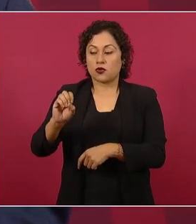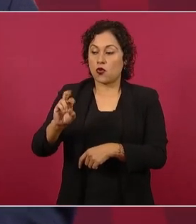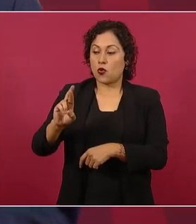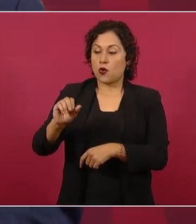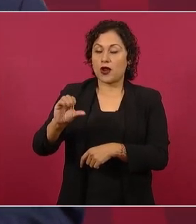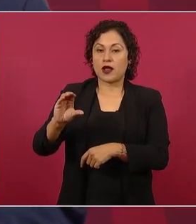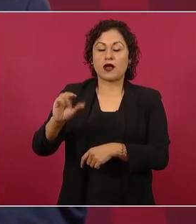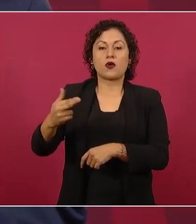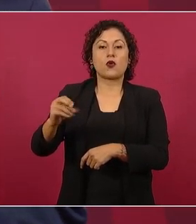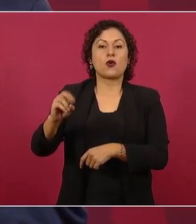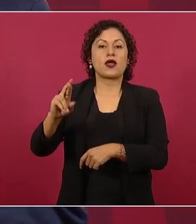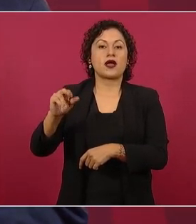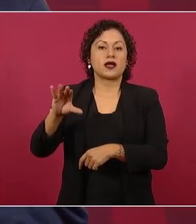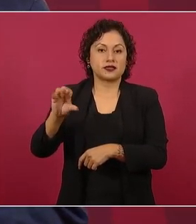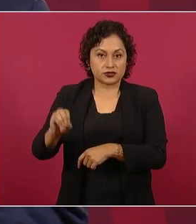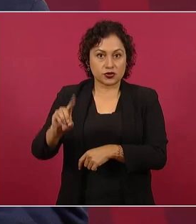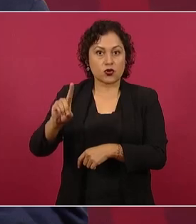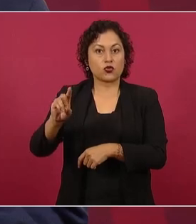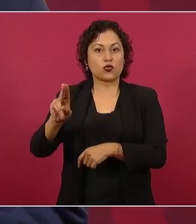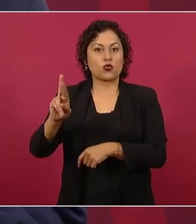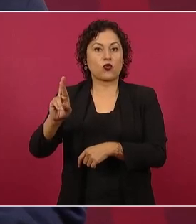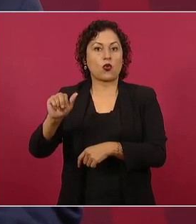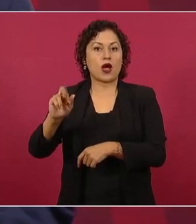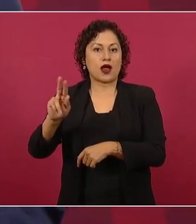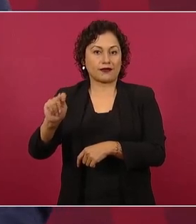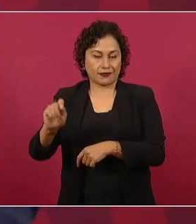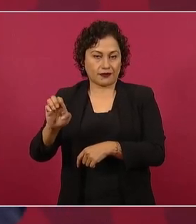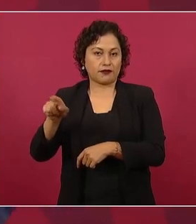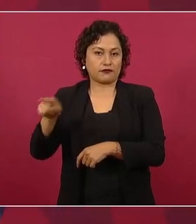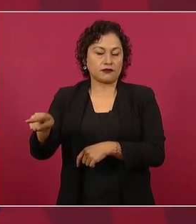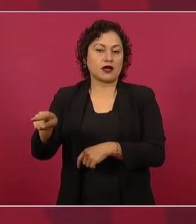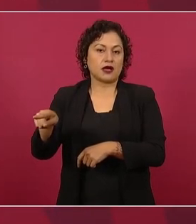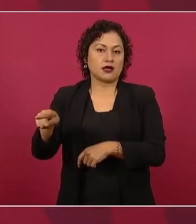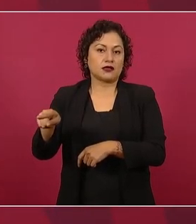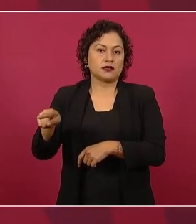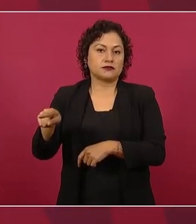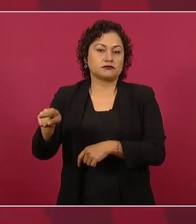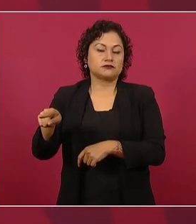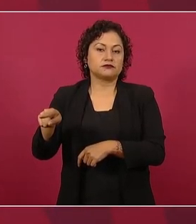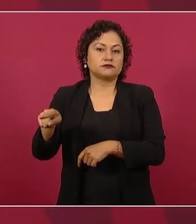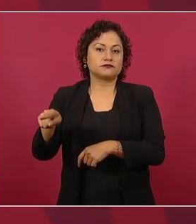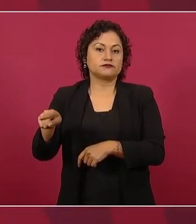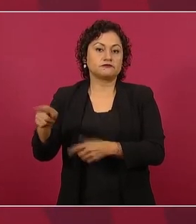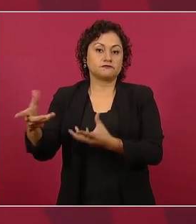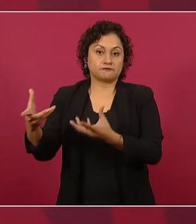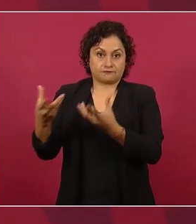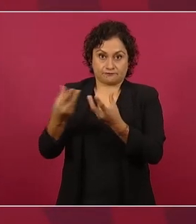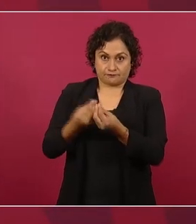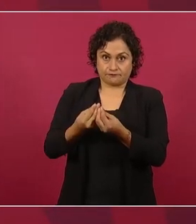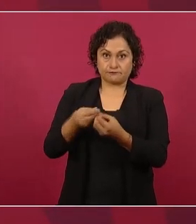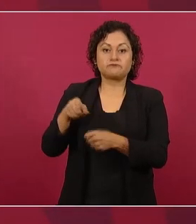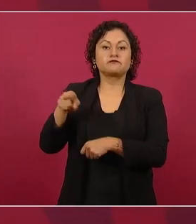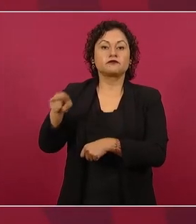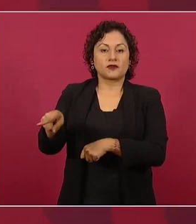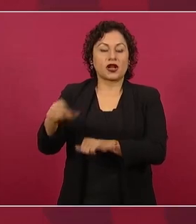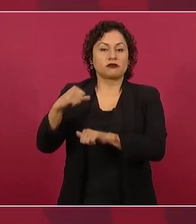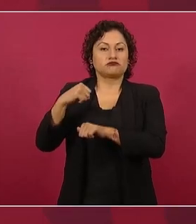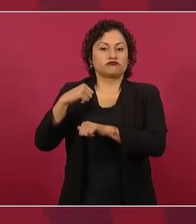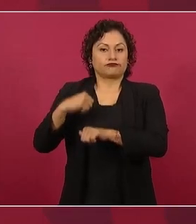que tiene en el Ejecutivo la responsabilidad de atender